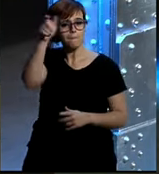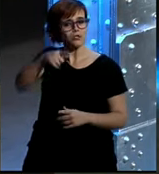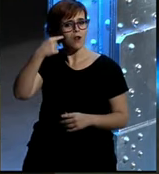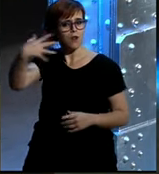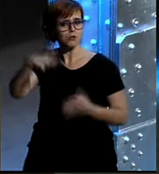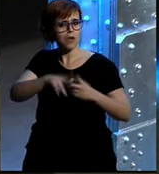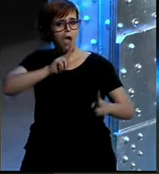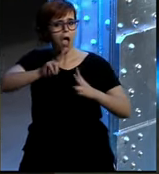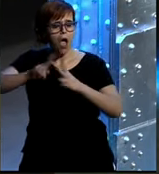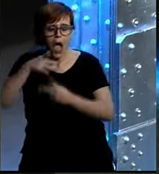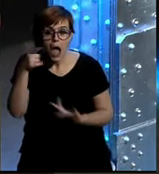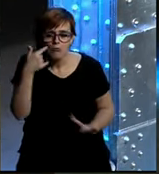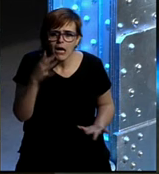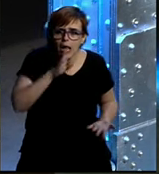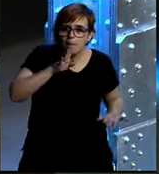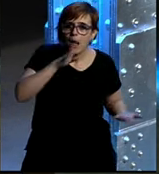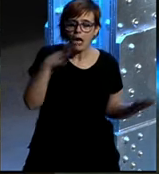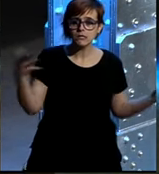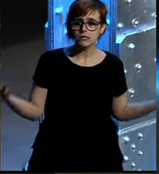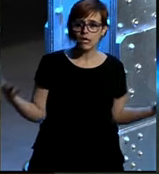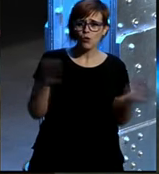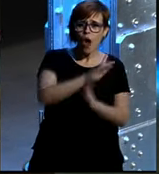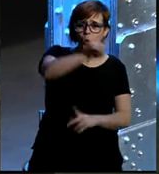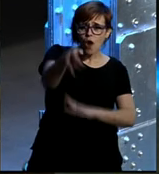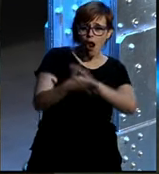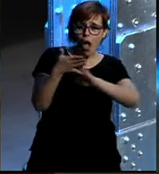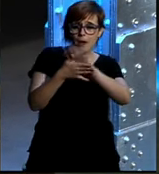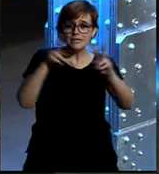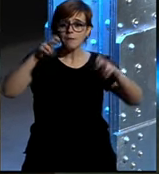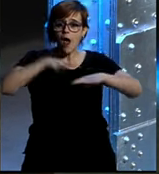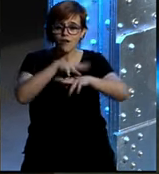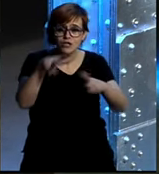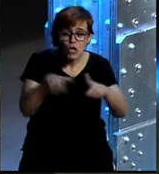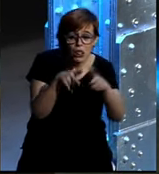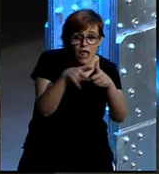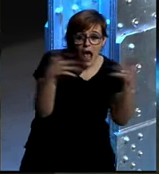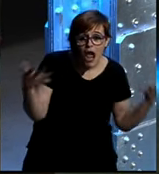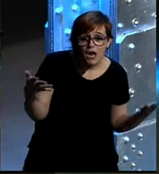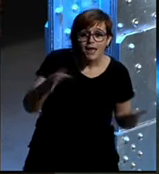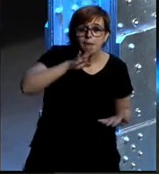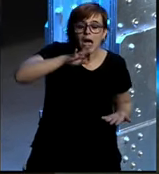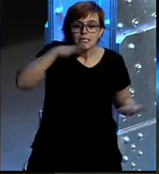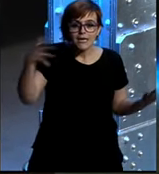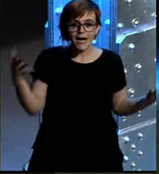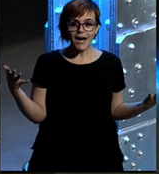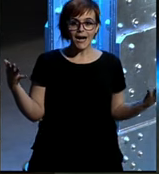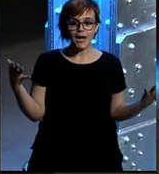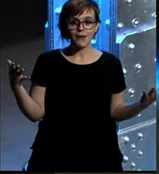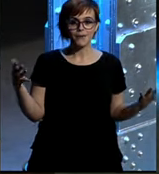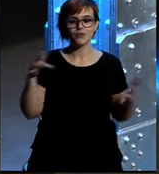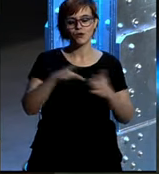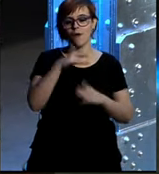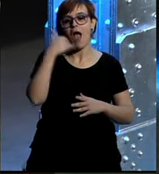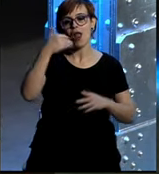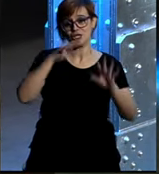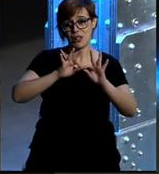¿qué está pasando? cuando aquí llevamos una hora de conversación sobre las redes sociales pues pasa una cosa muy sencilla que